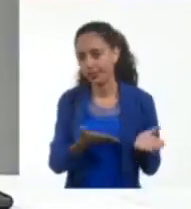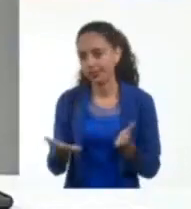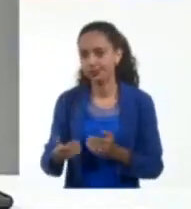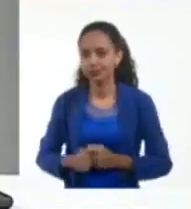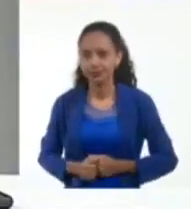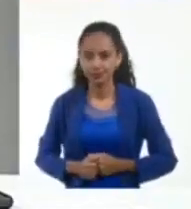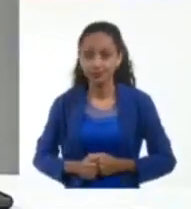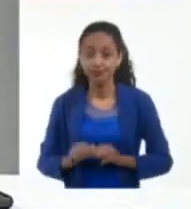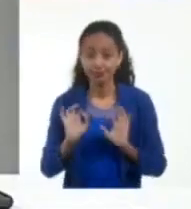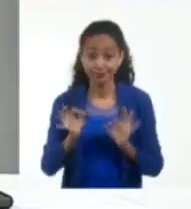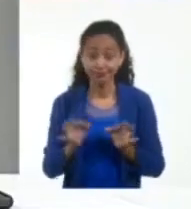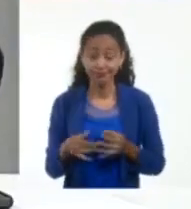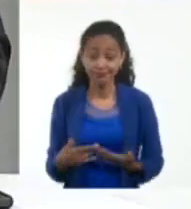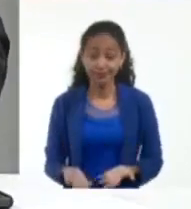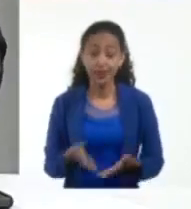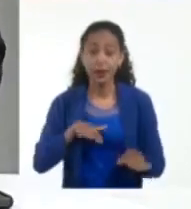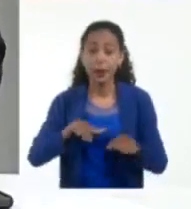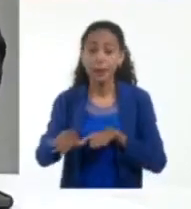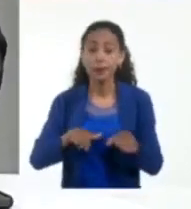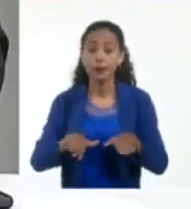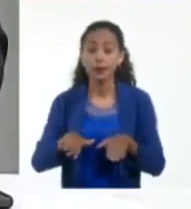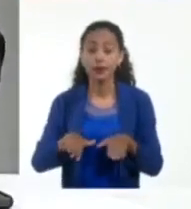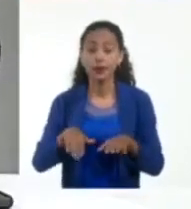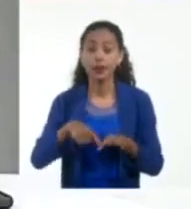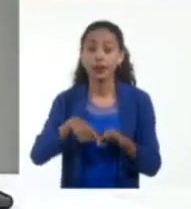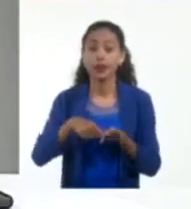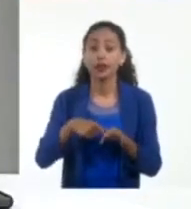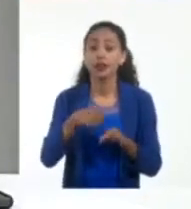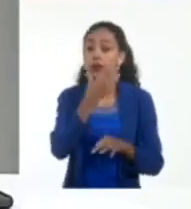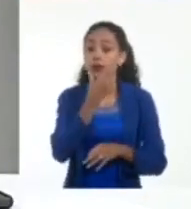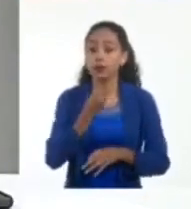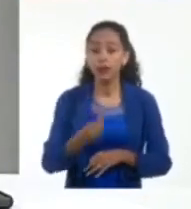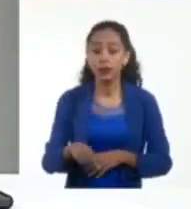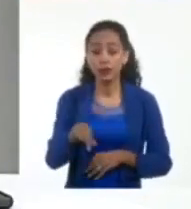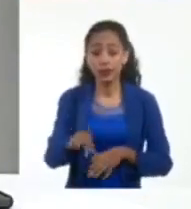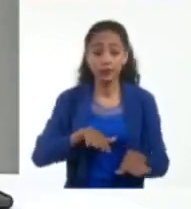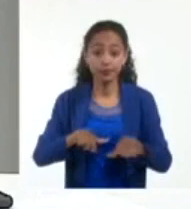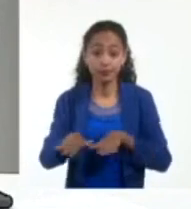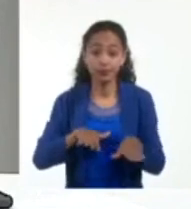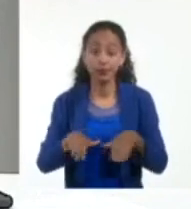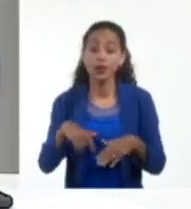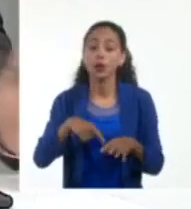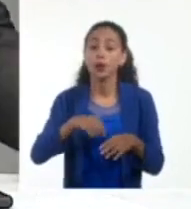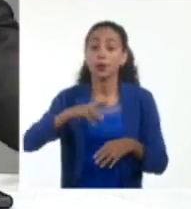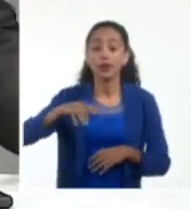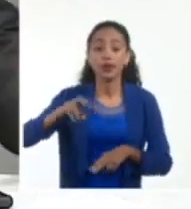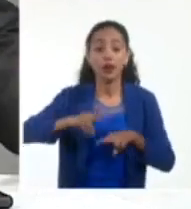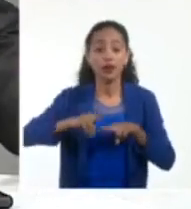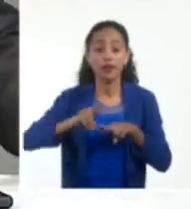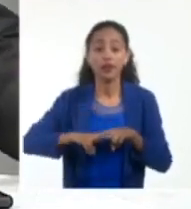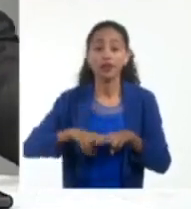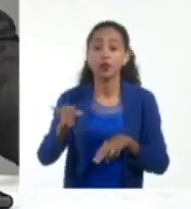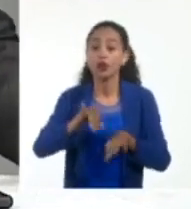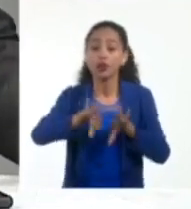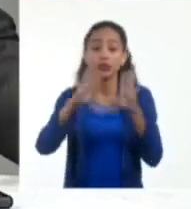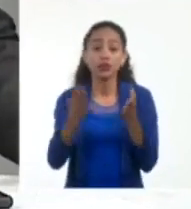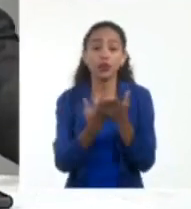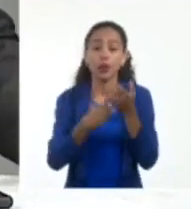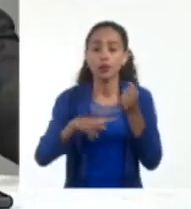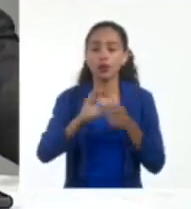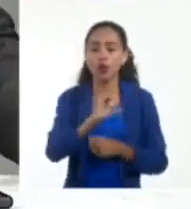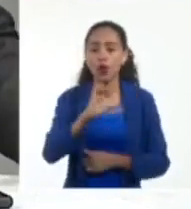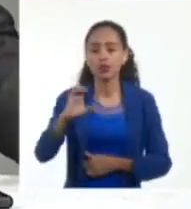Así es, Memphis. Se prepara la Isla de la Juventud como se prepara también Pinar del Río, La Habana, de hecho, todas las provincias del